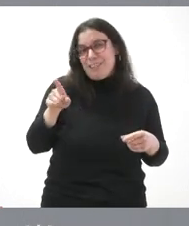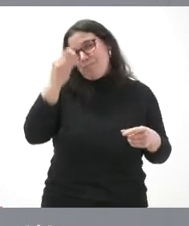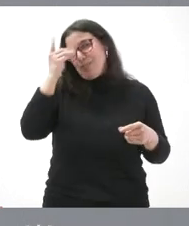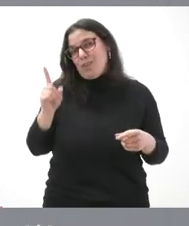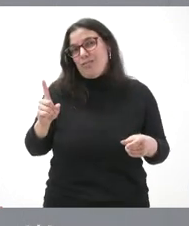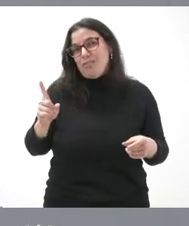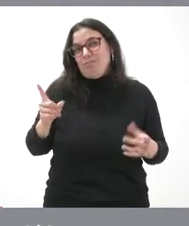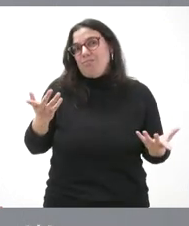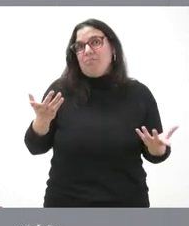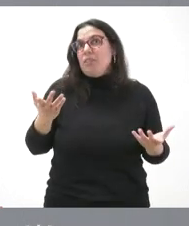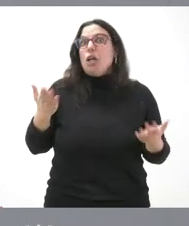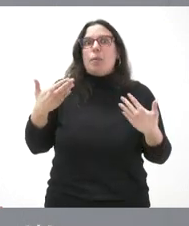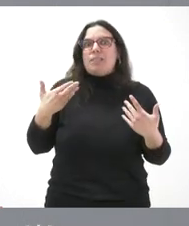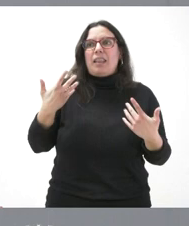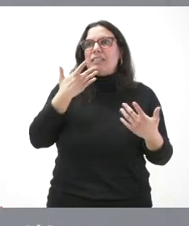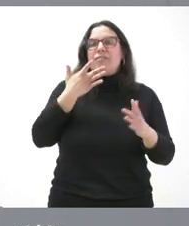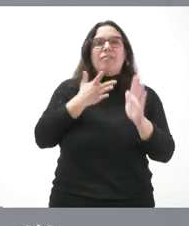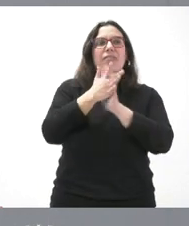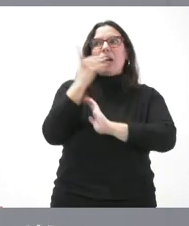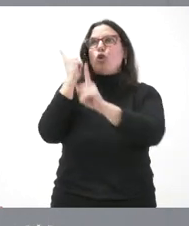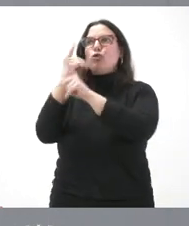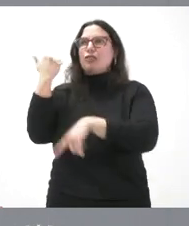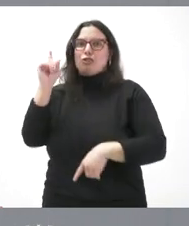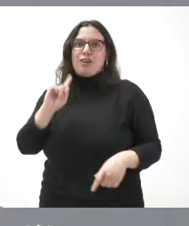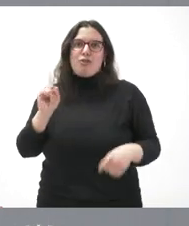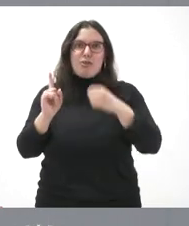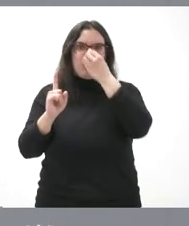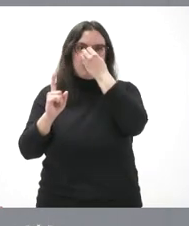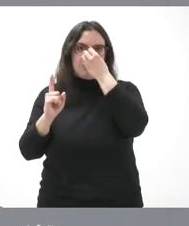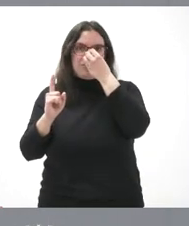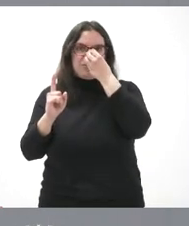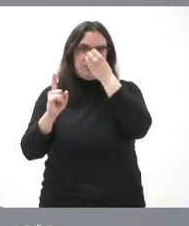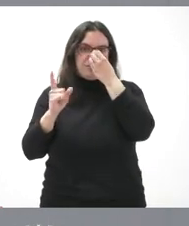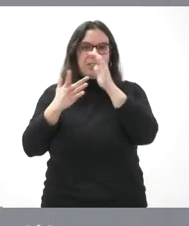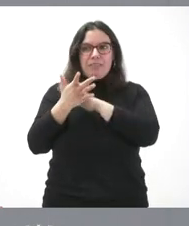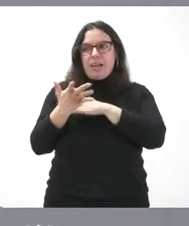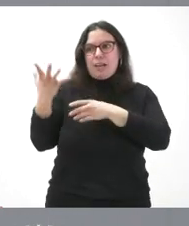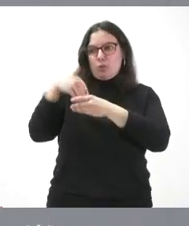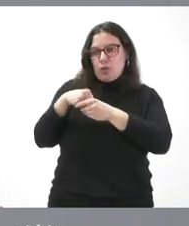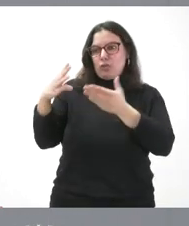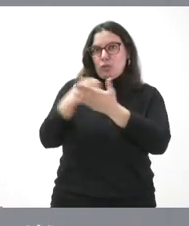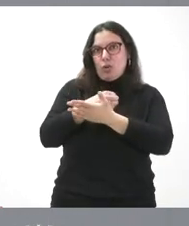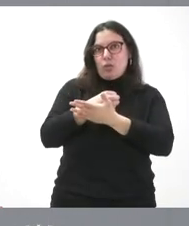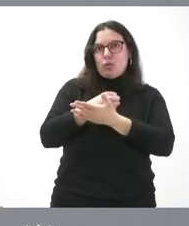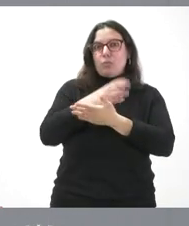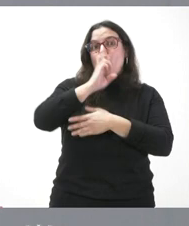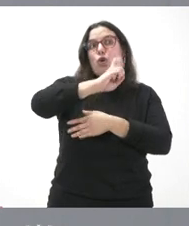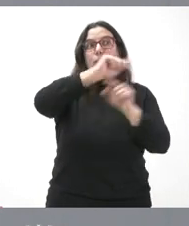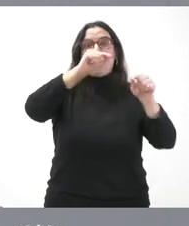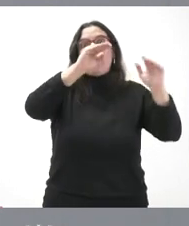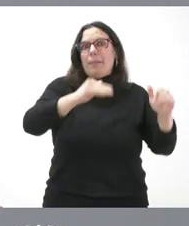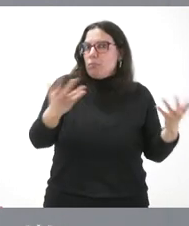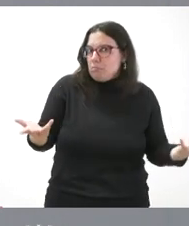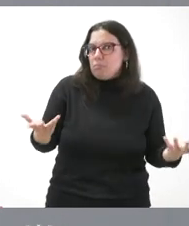Y eso no significa nada en contra de Soria, sino a favor del daño que será seguro menor en esas otras provincias